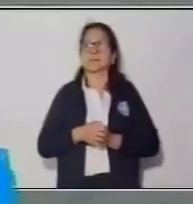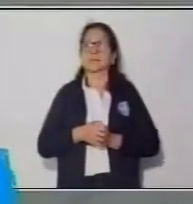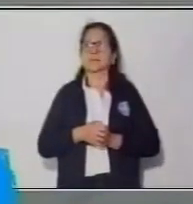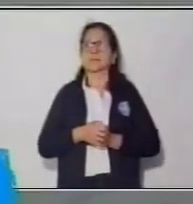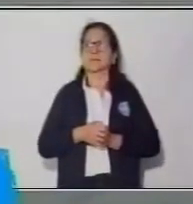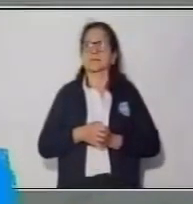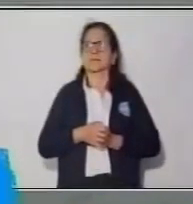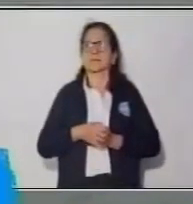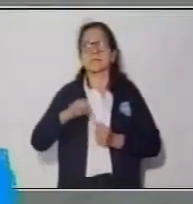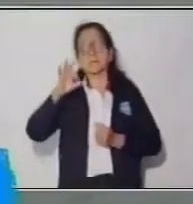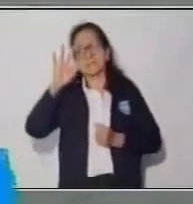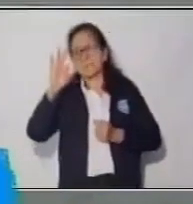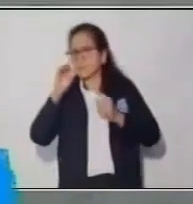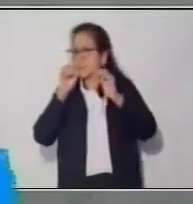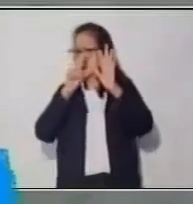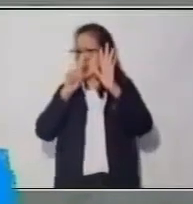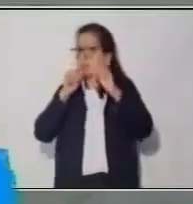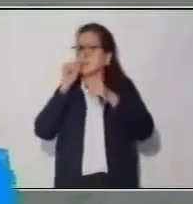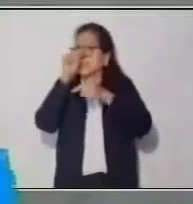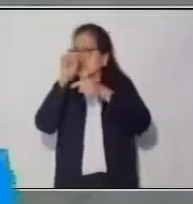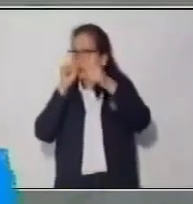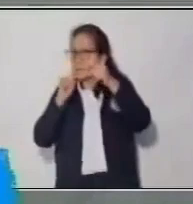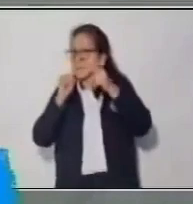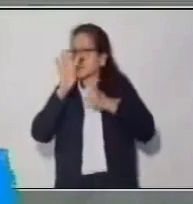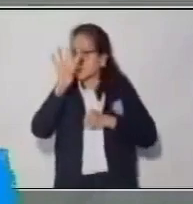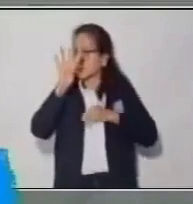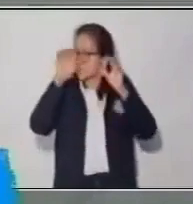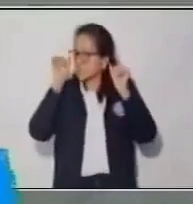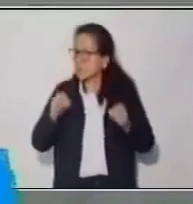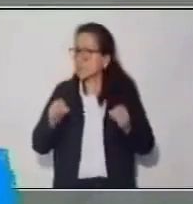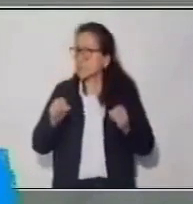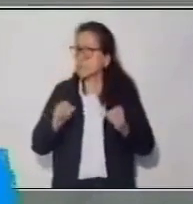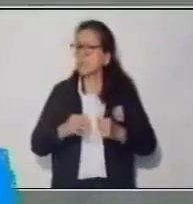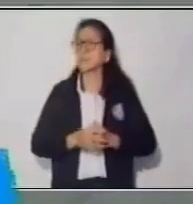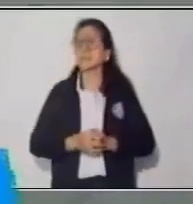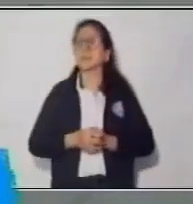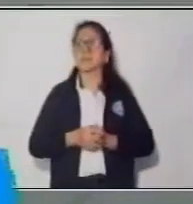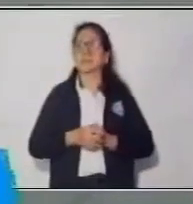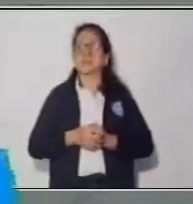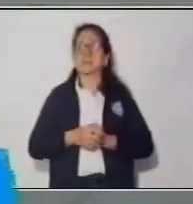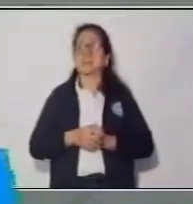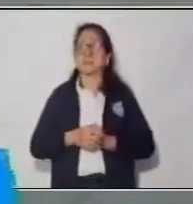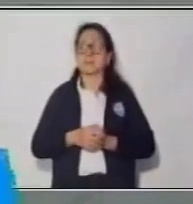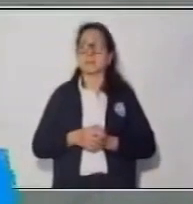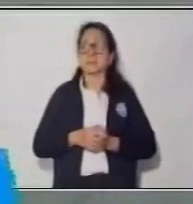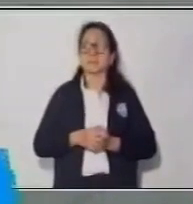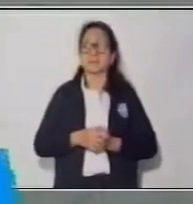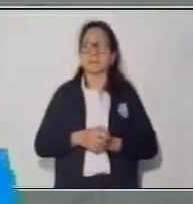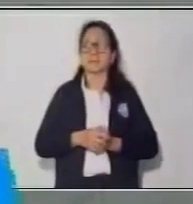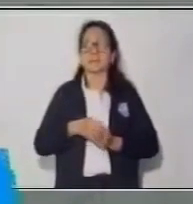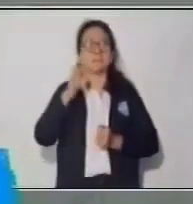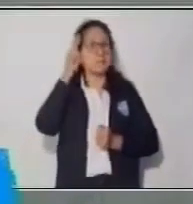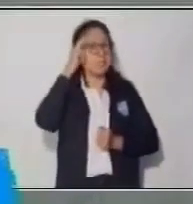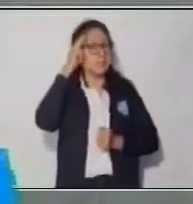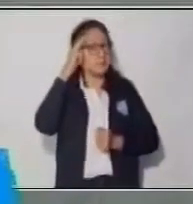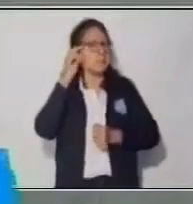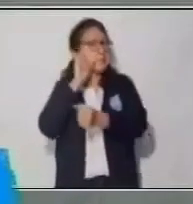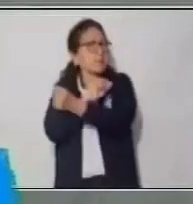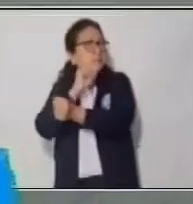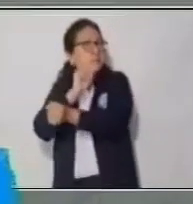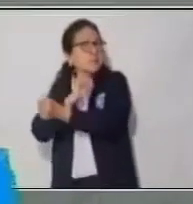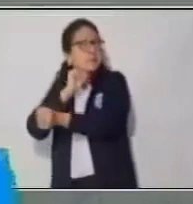36, ¿es divisible dentro de 4? Vamos a recordar nuestras tablas.